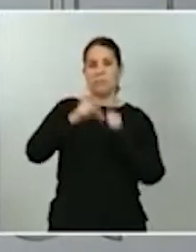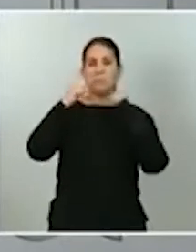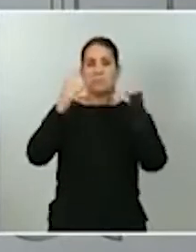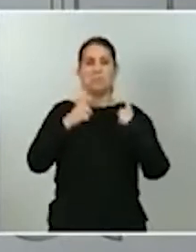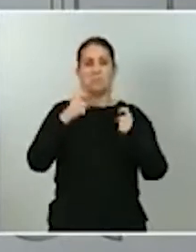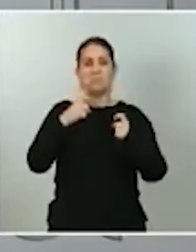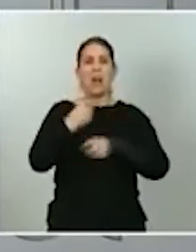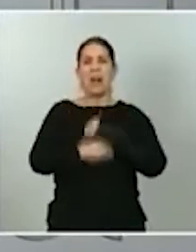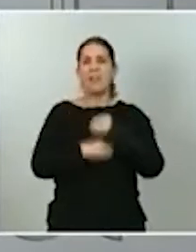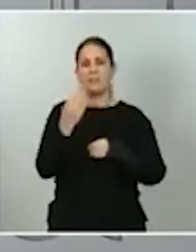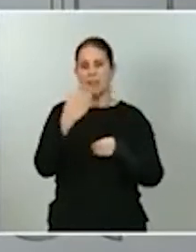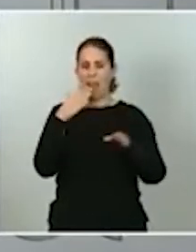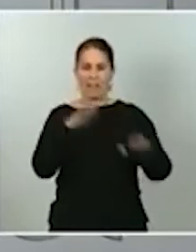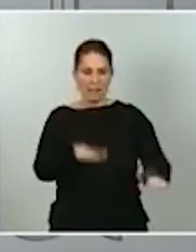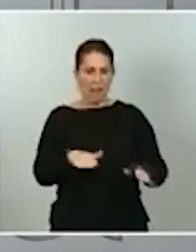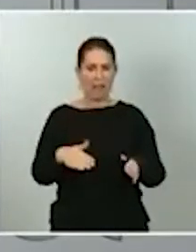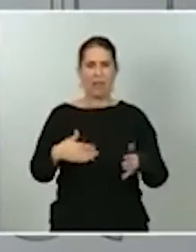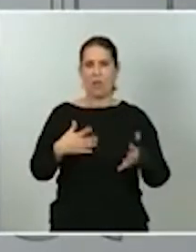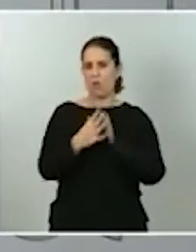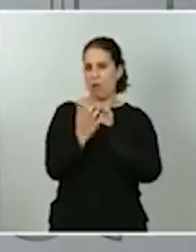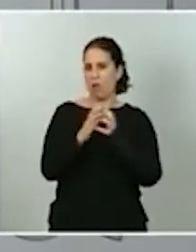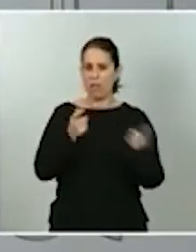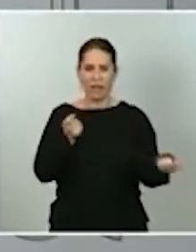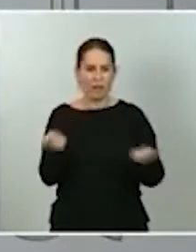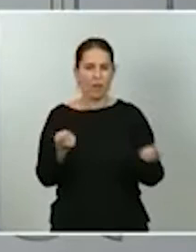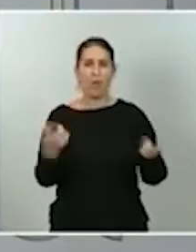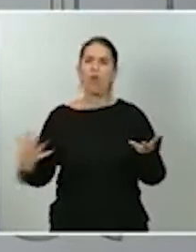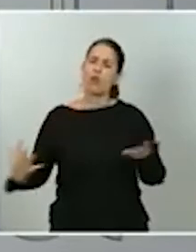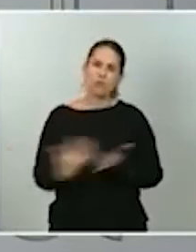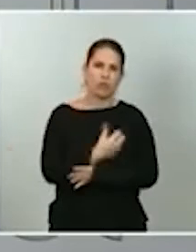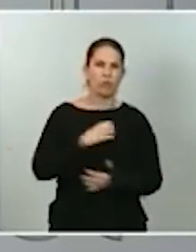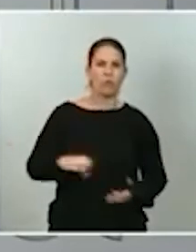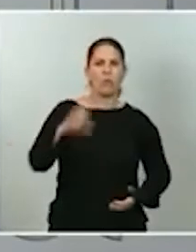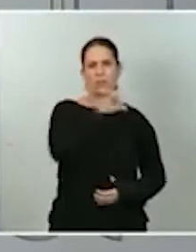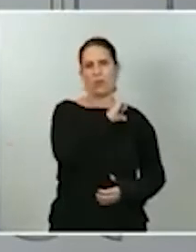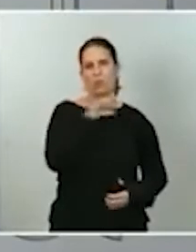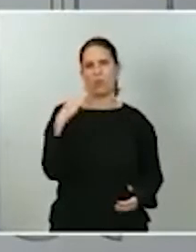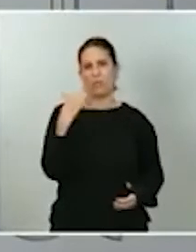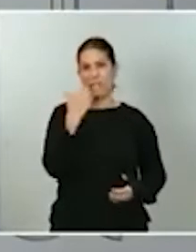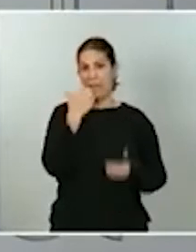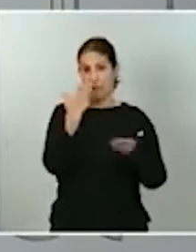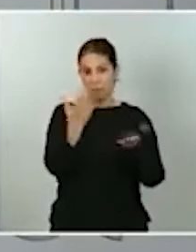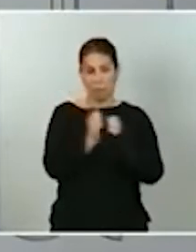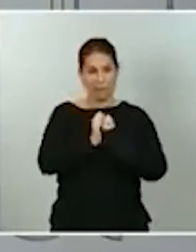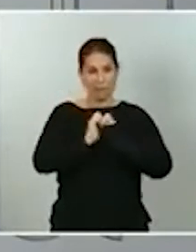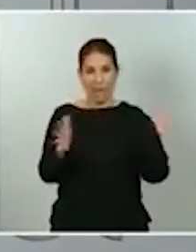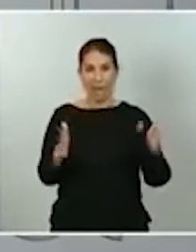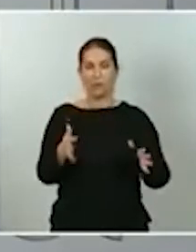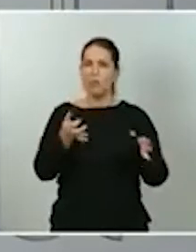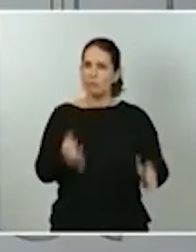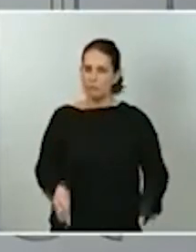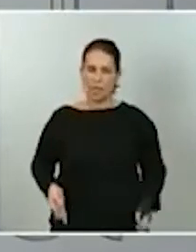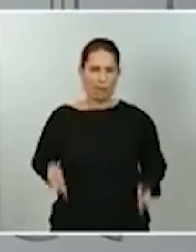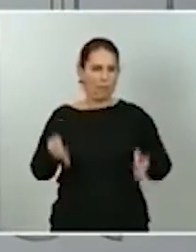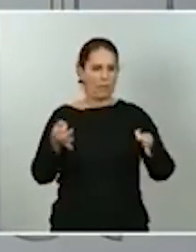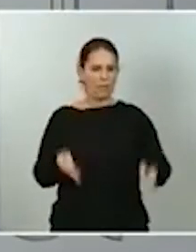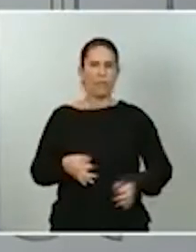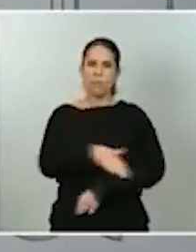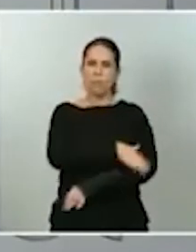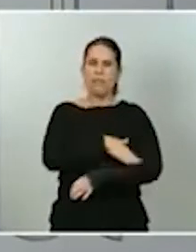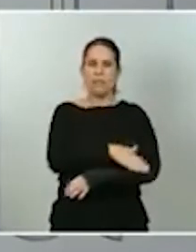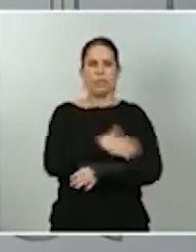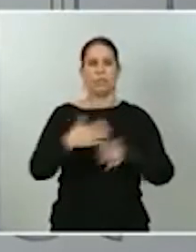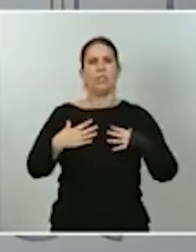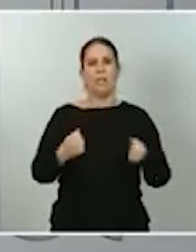coordinación con todas las comunidades autónomas y el ejemplo más claro ha sido siempre la actitud del ministro de Sanidad, del señor